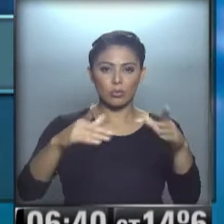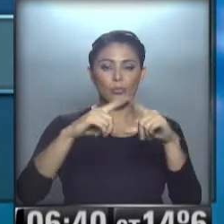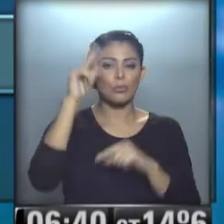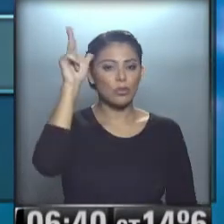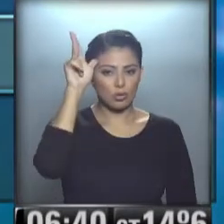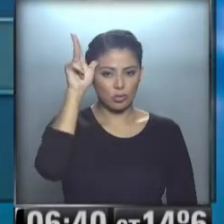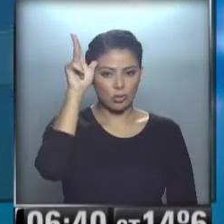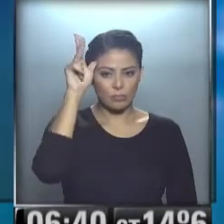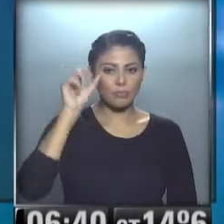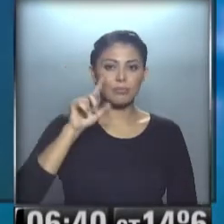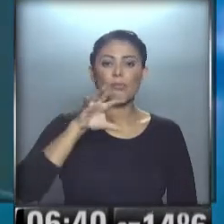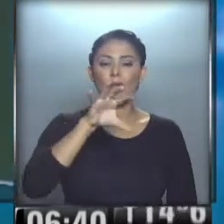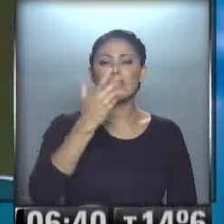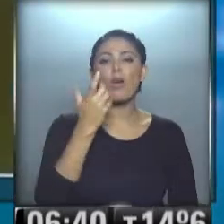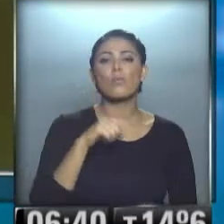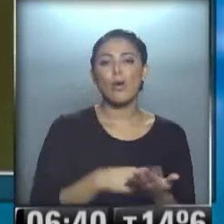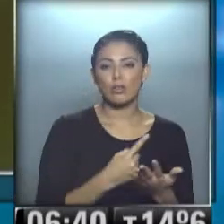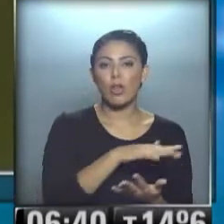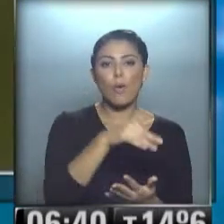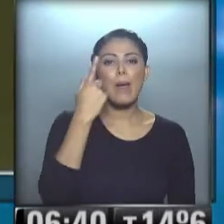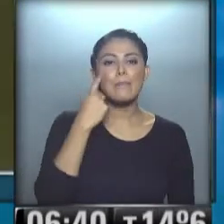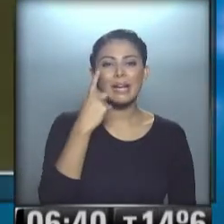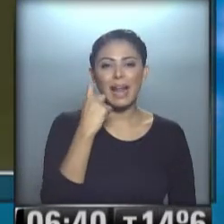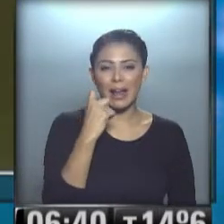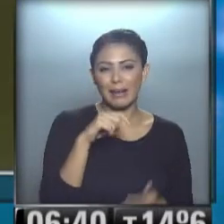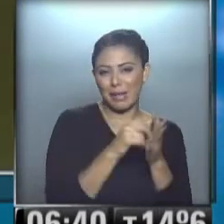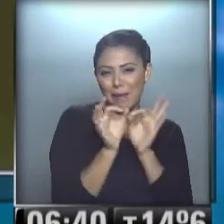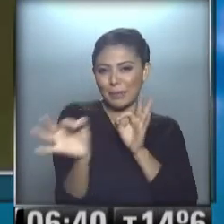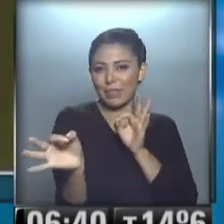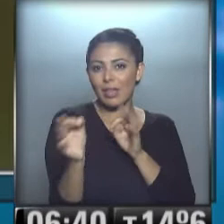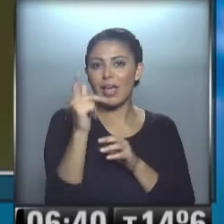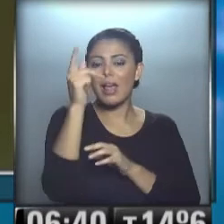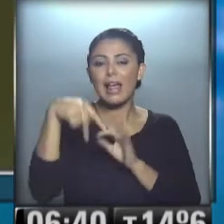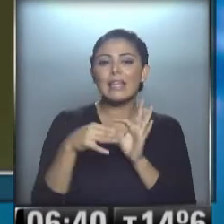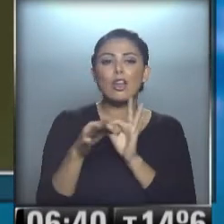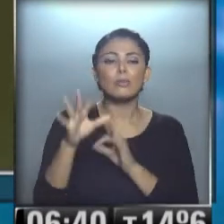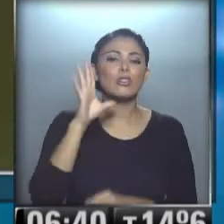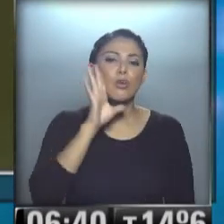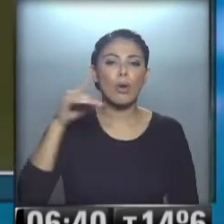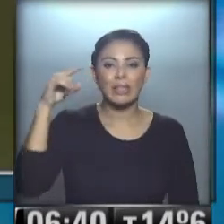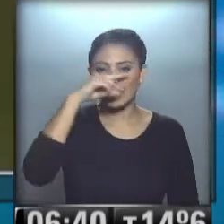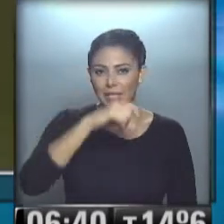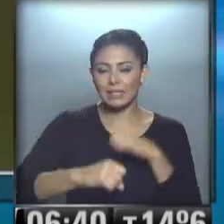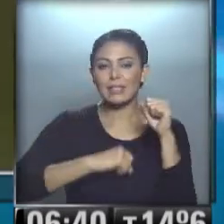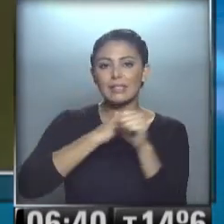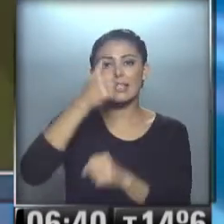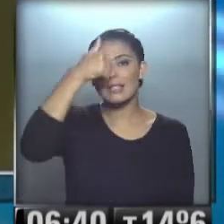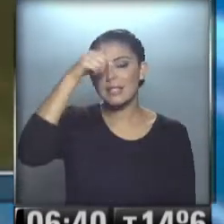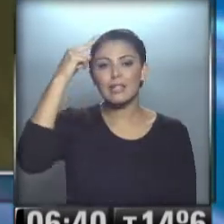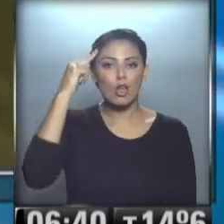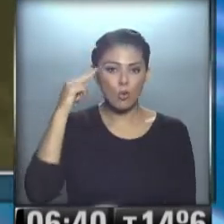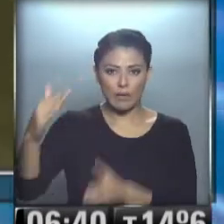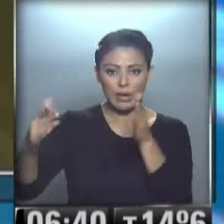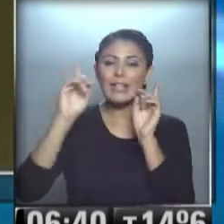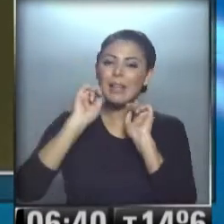8... ...territorio bonaerense... ...la localidad de Pilar... ...cerquita de Capital... ...kilómetros 57 y 69... ...también se